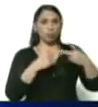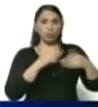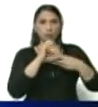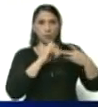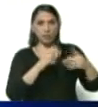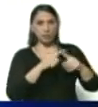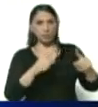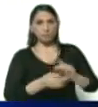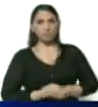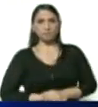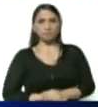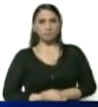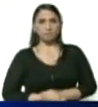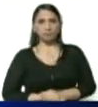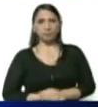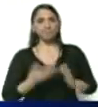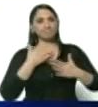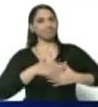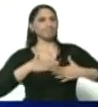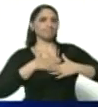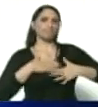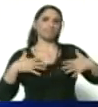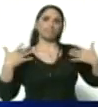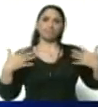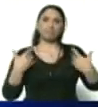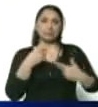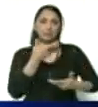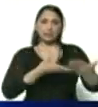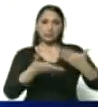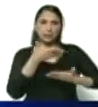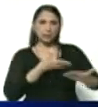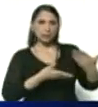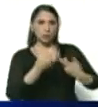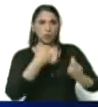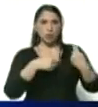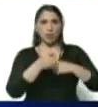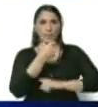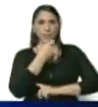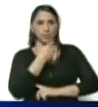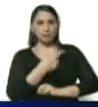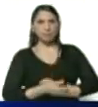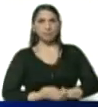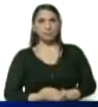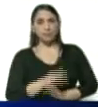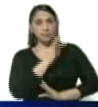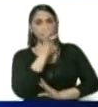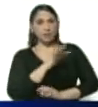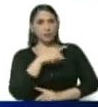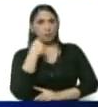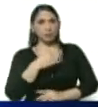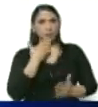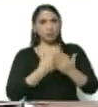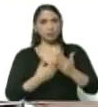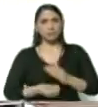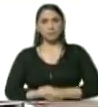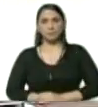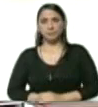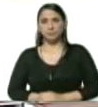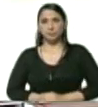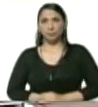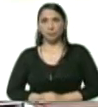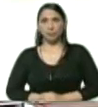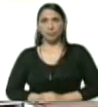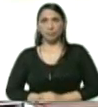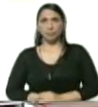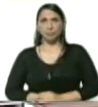para estar satisfecho y contento con este intercambio que hacemos con la Federación Rusa. Vicepresidenta. Así es,